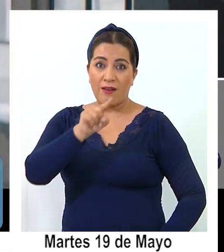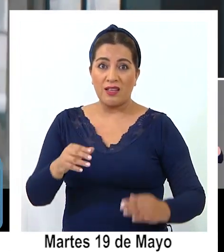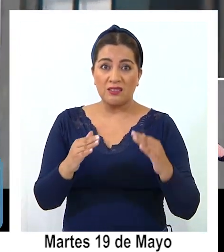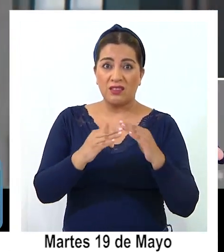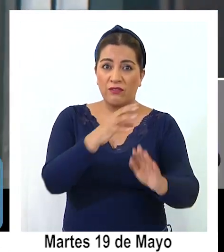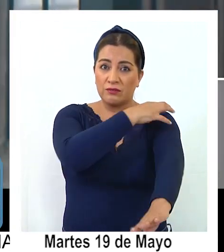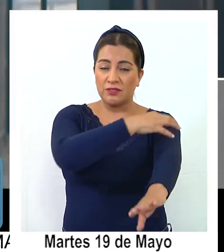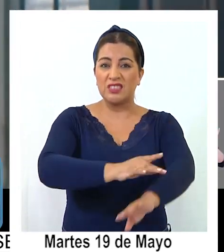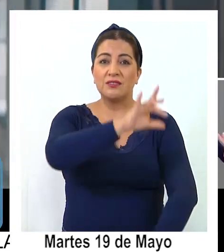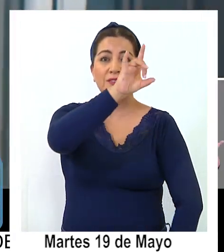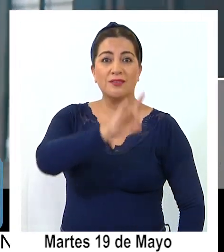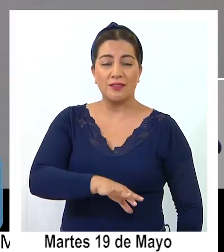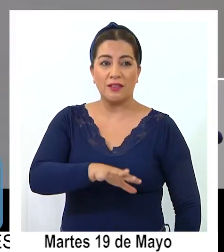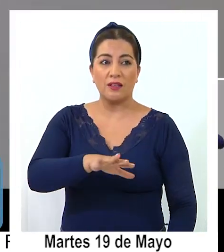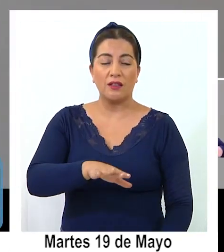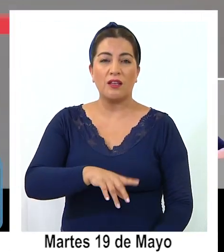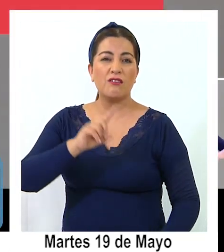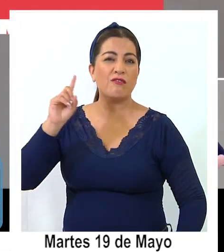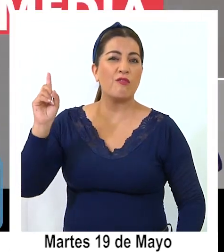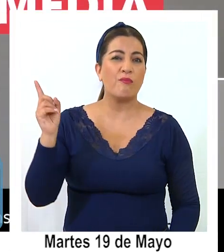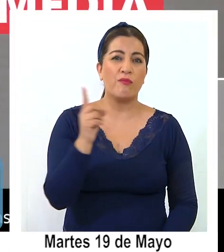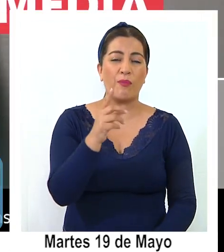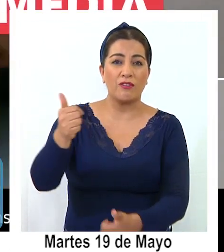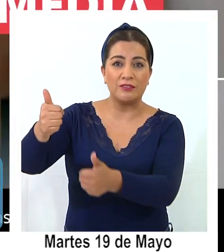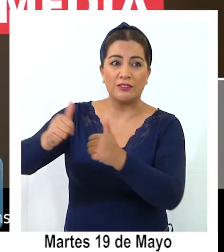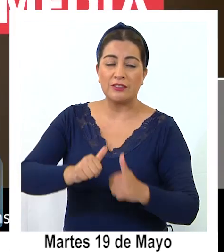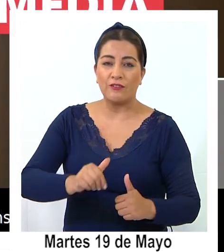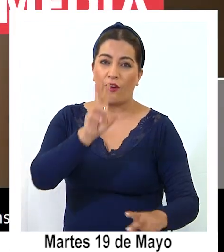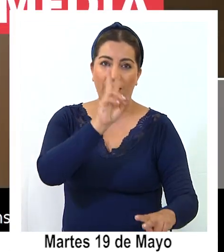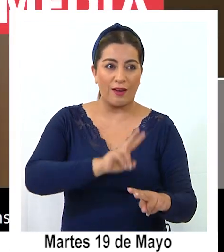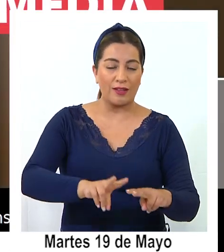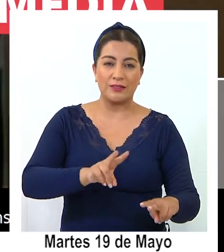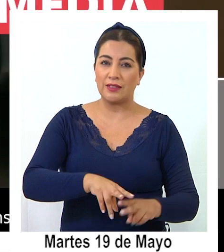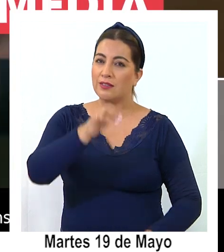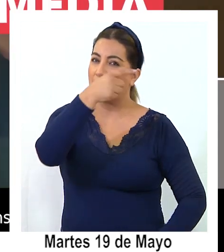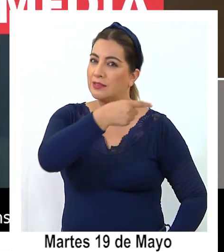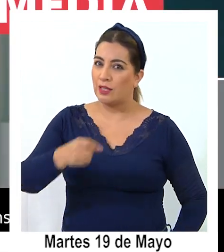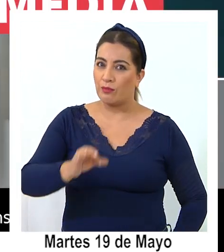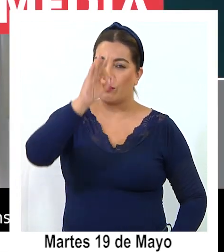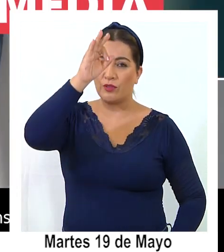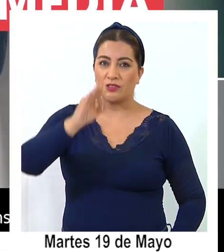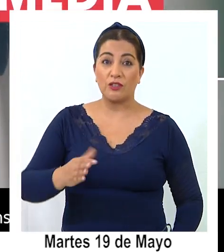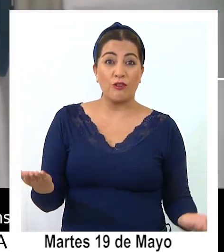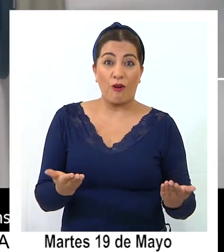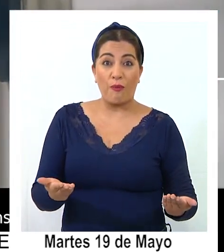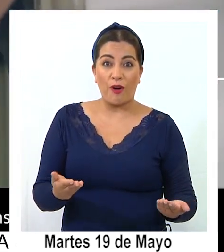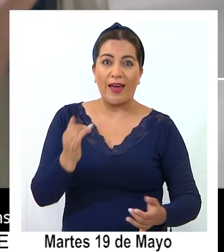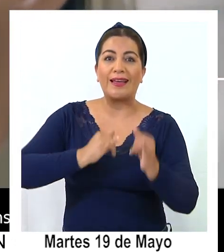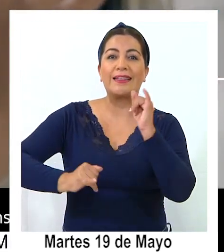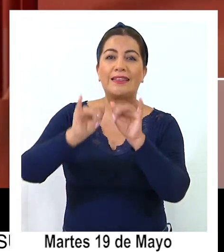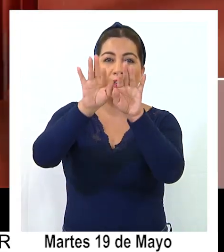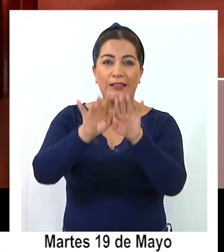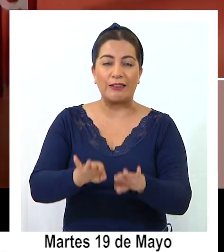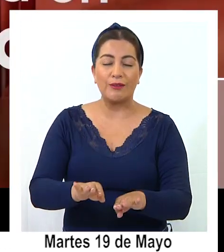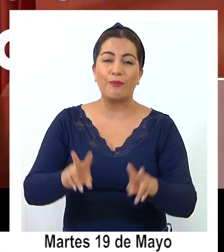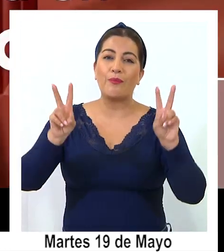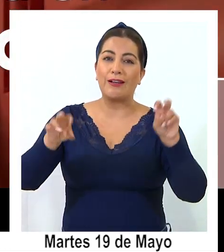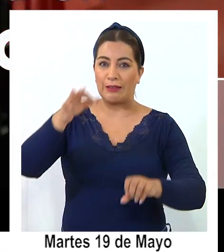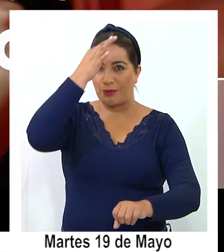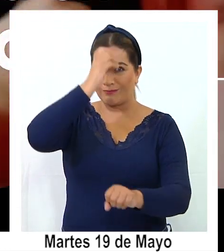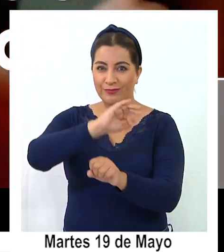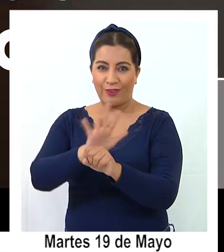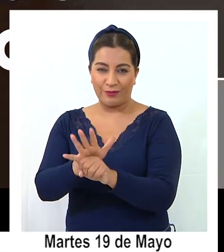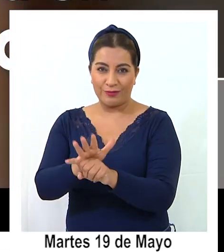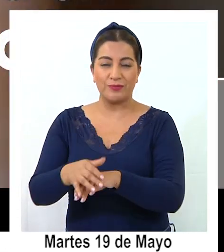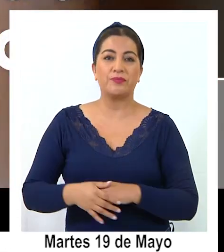de todo el país y tendrá como principal desafío desarrollarse 100% vía Internet, dada la pandemia COVID